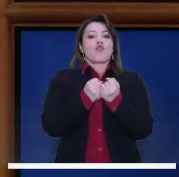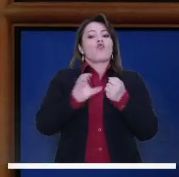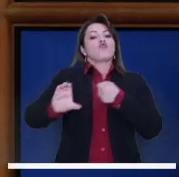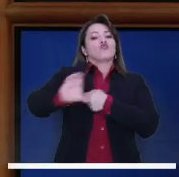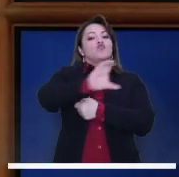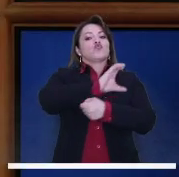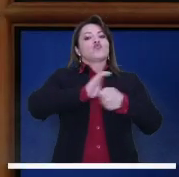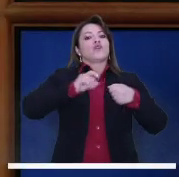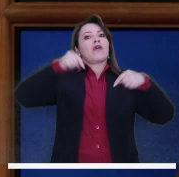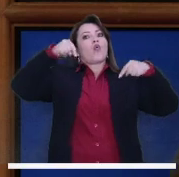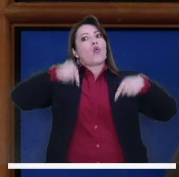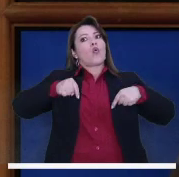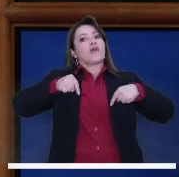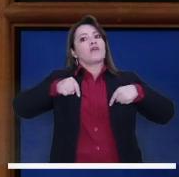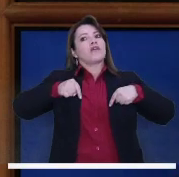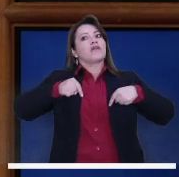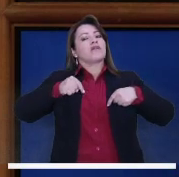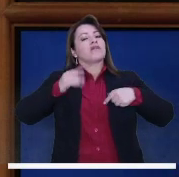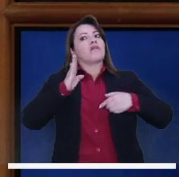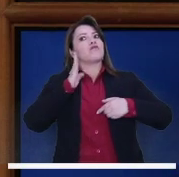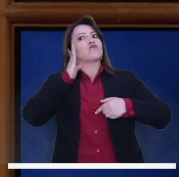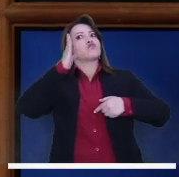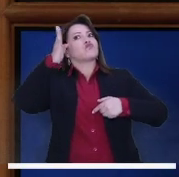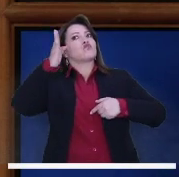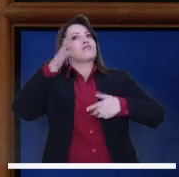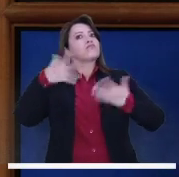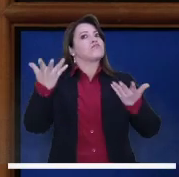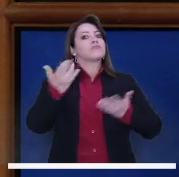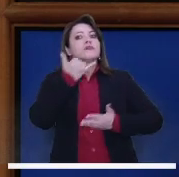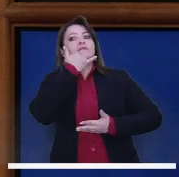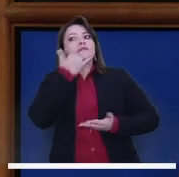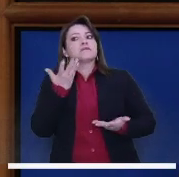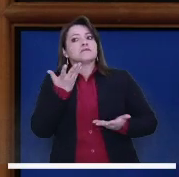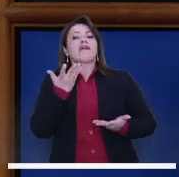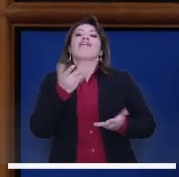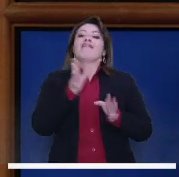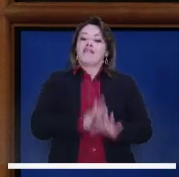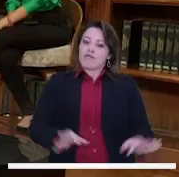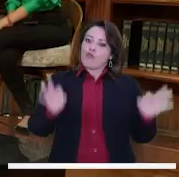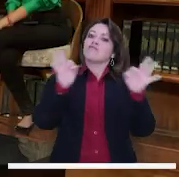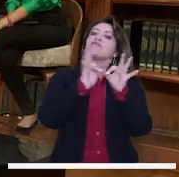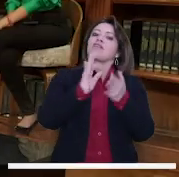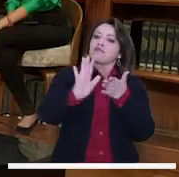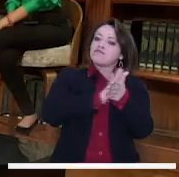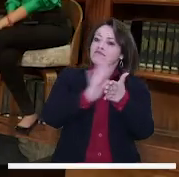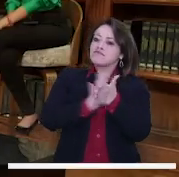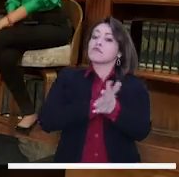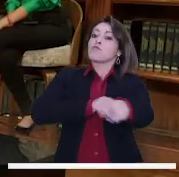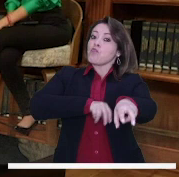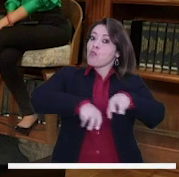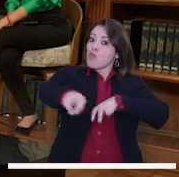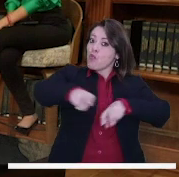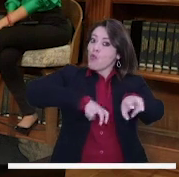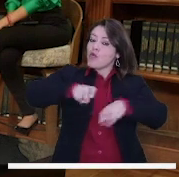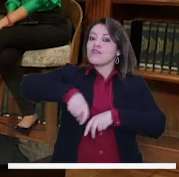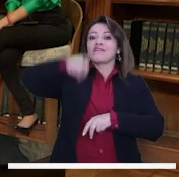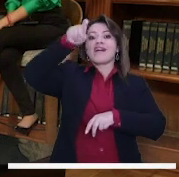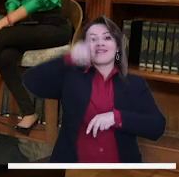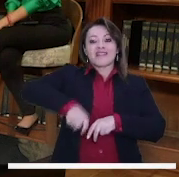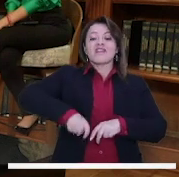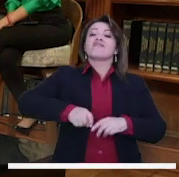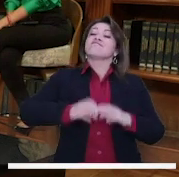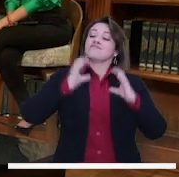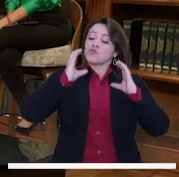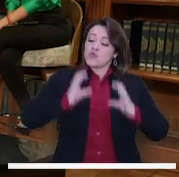ser esa ciudad la que hoy estamos nosotros viendo o la que nosotros creemos que debe ser como ciudad? Por eso la movilidad tiene que estar en